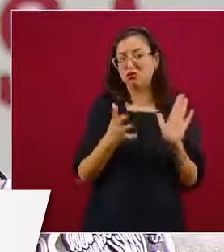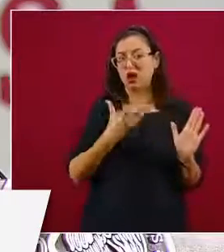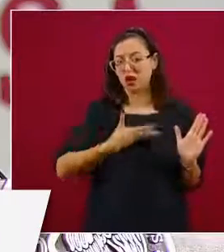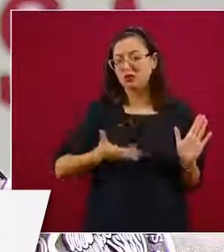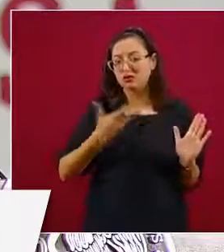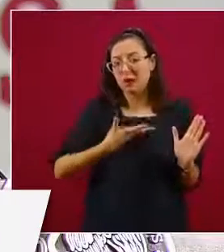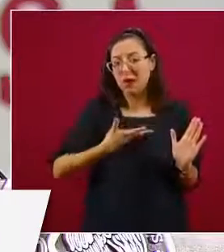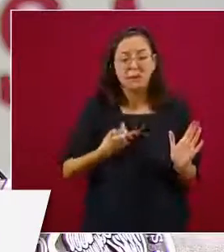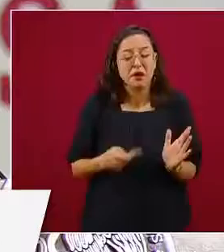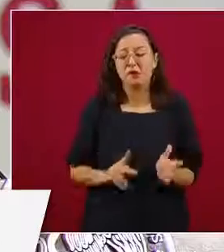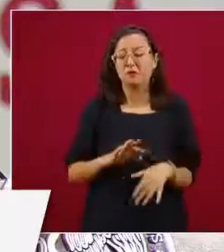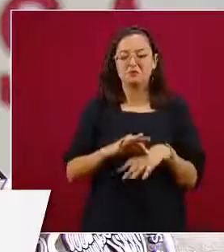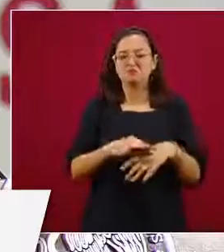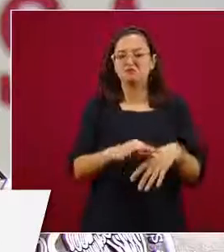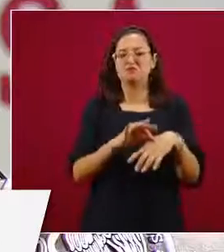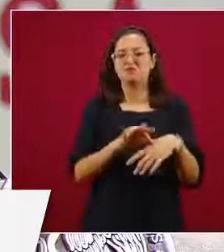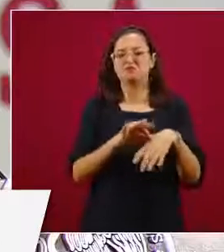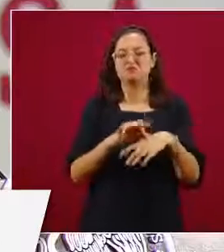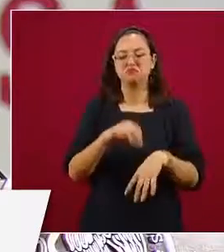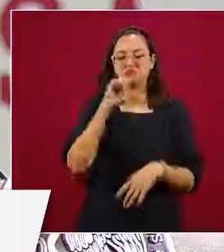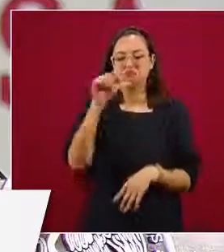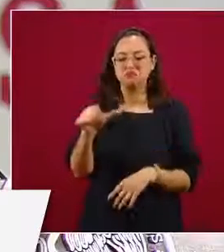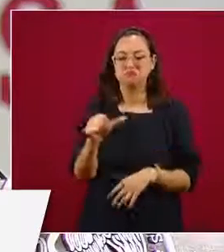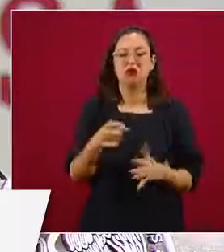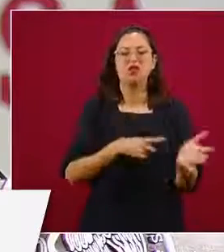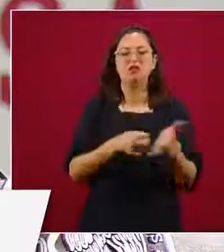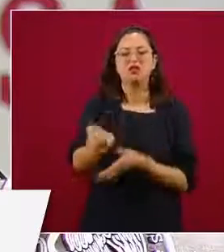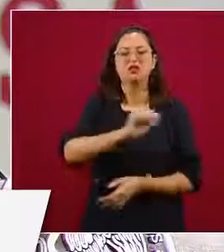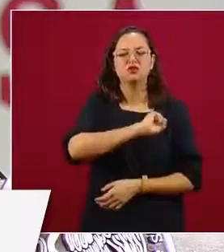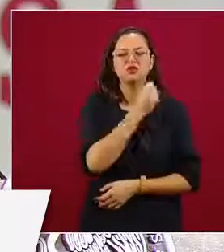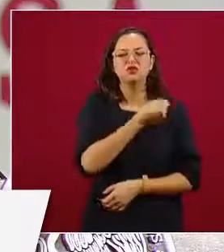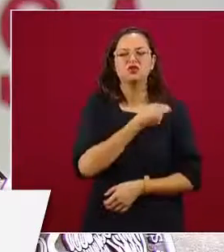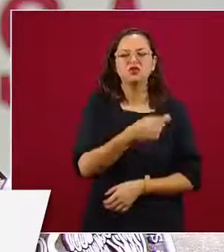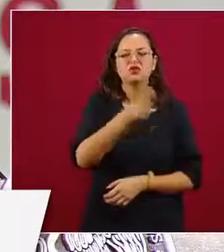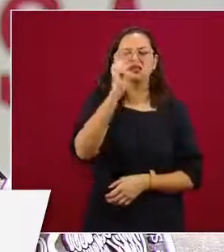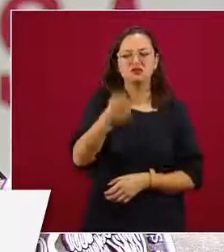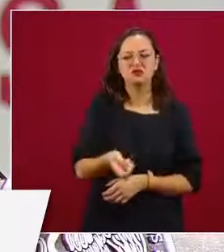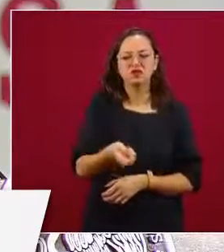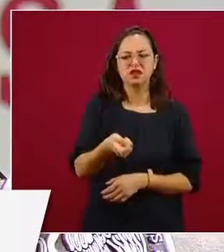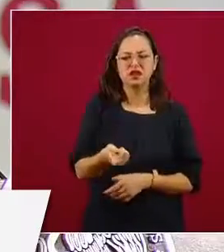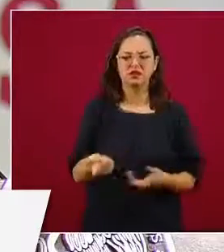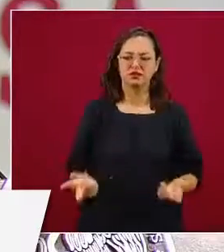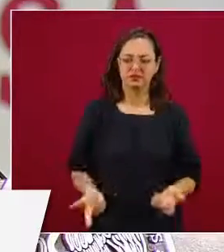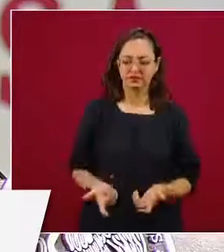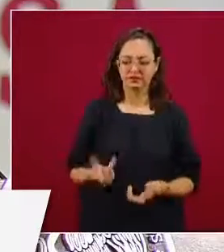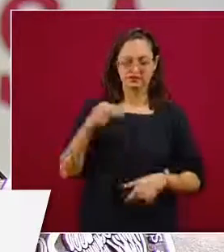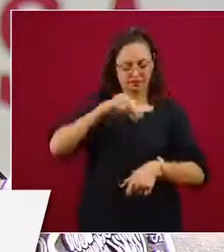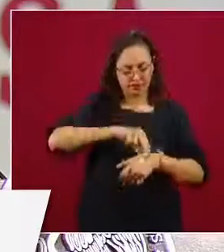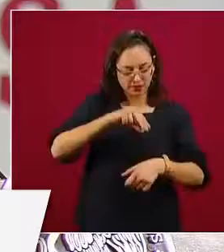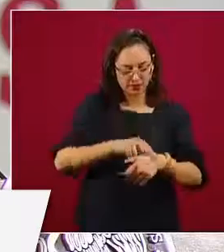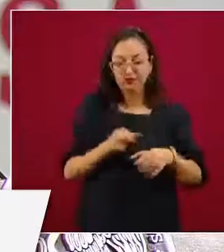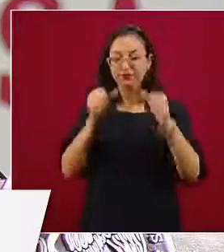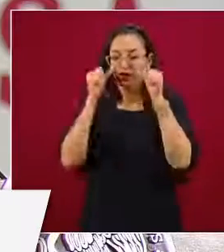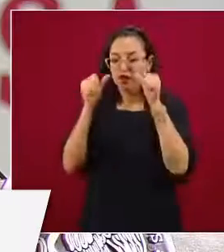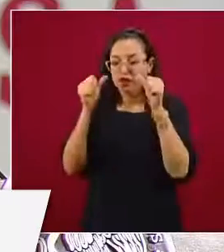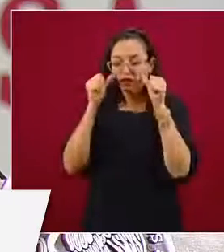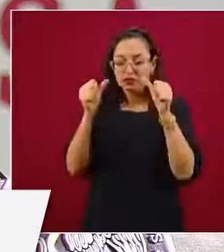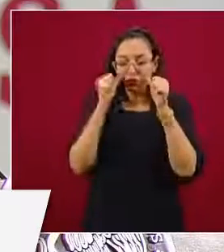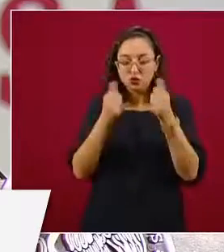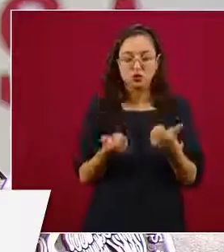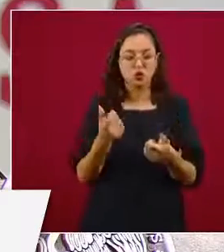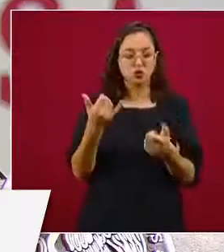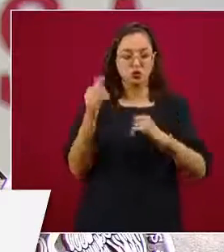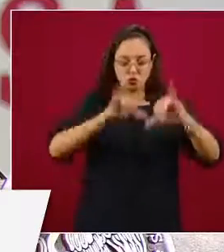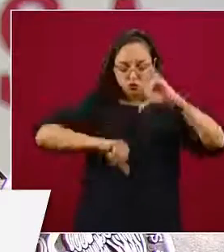derecho a la salud? Pues es atención médica, son análisis, estudios,